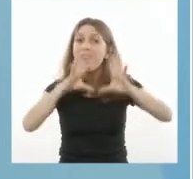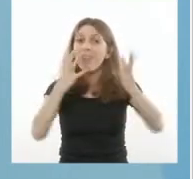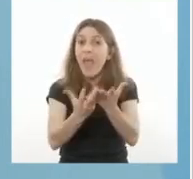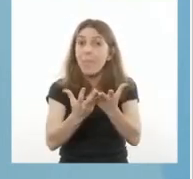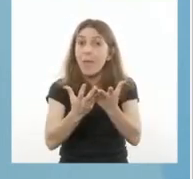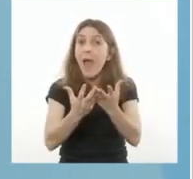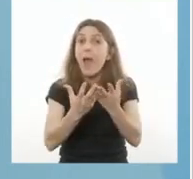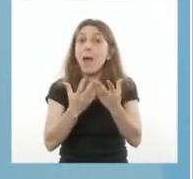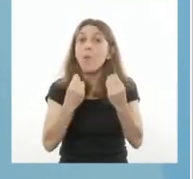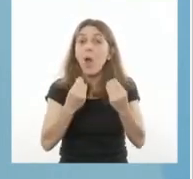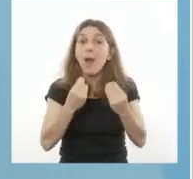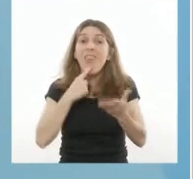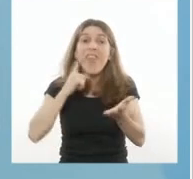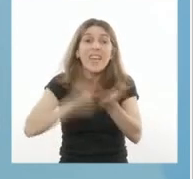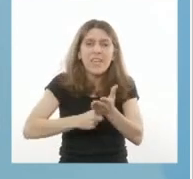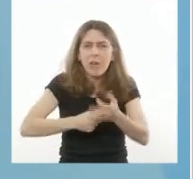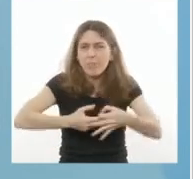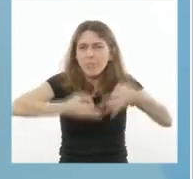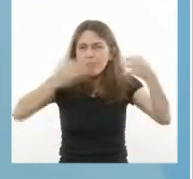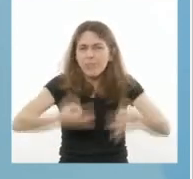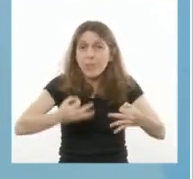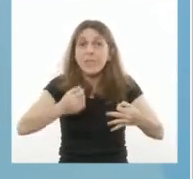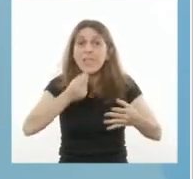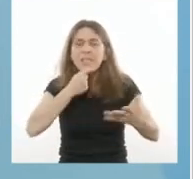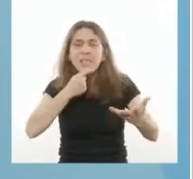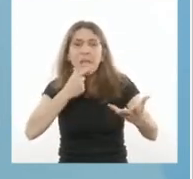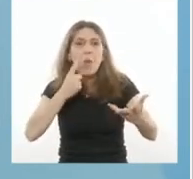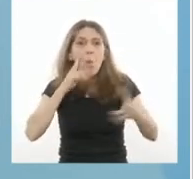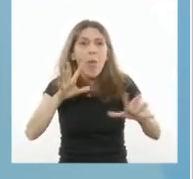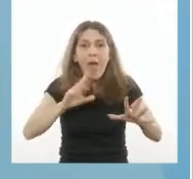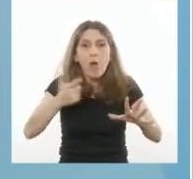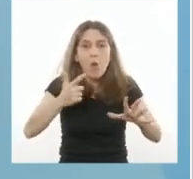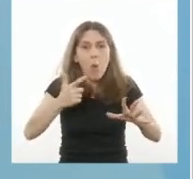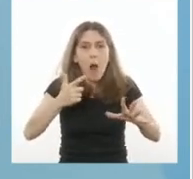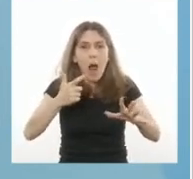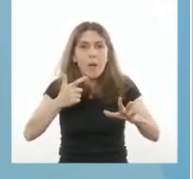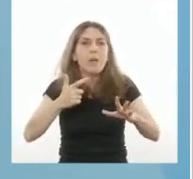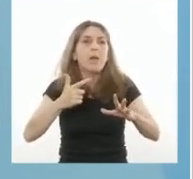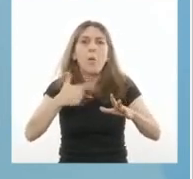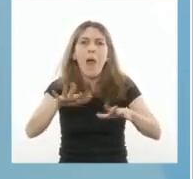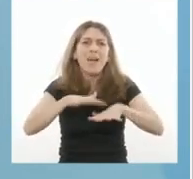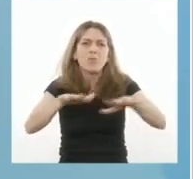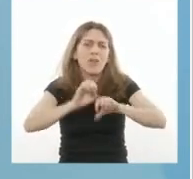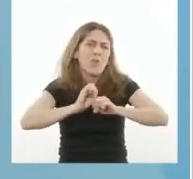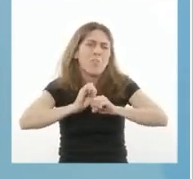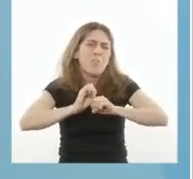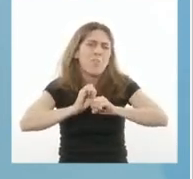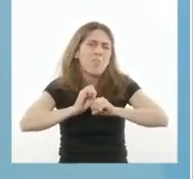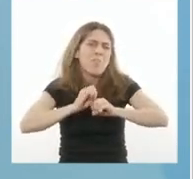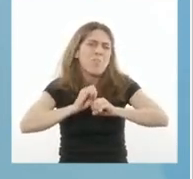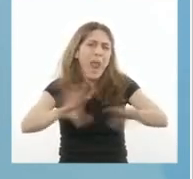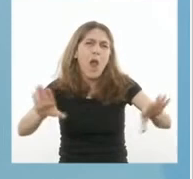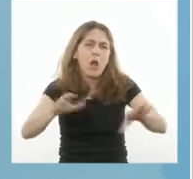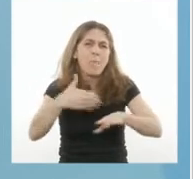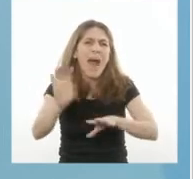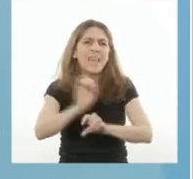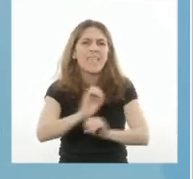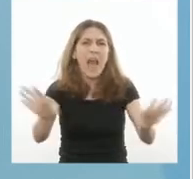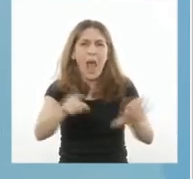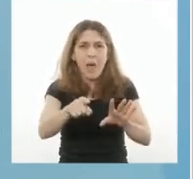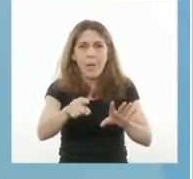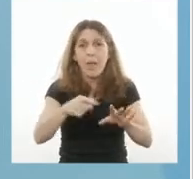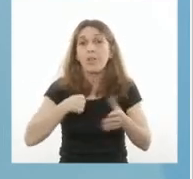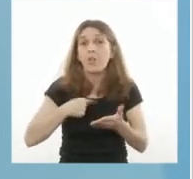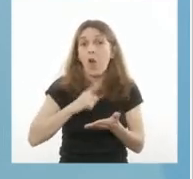el descuido nos arrastre hacia un escenario de mayor gravedad. Las medidas que